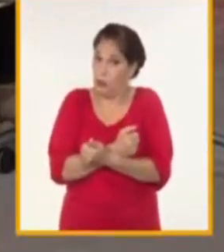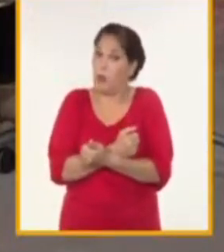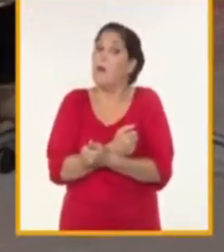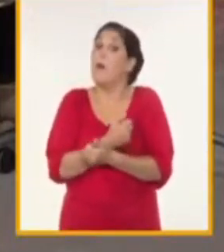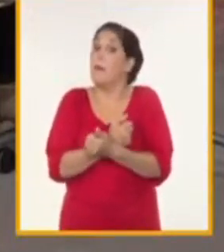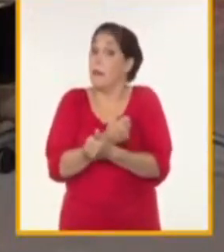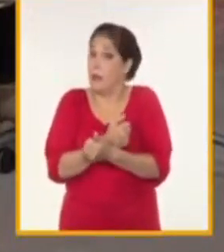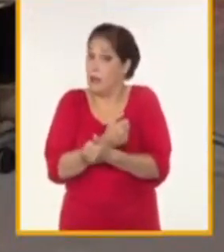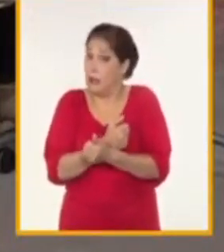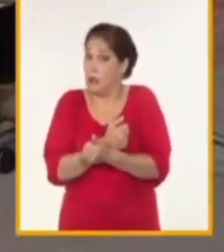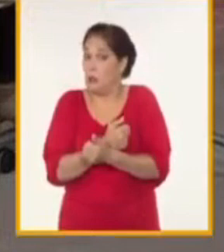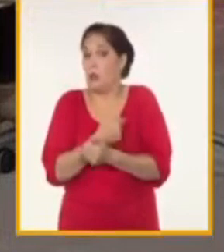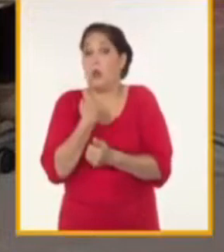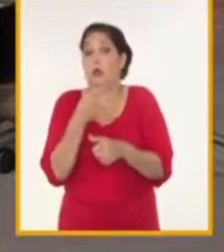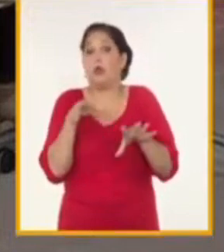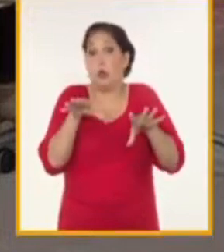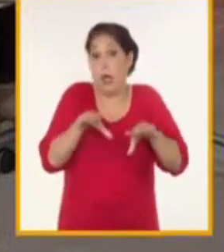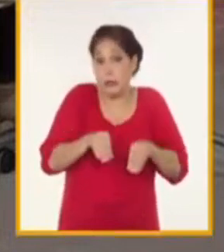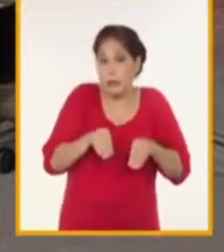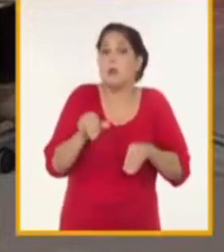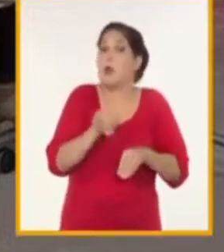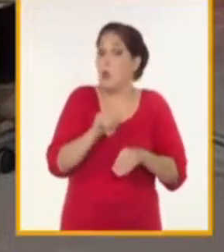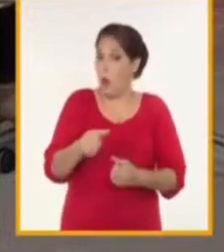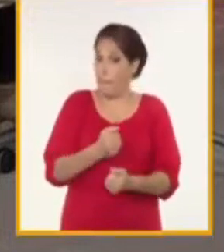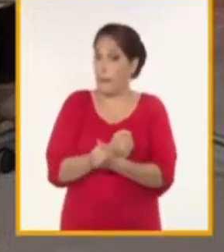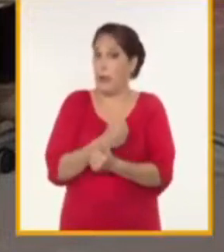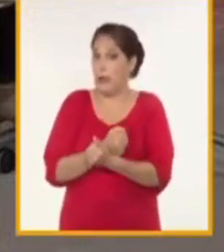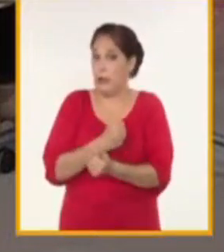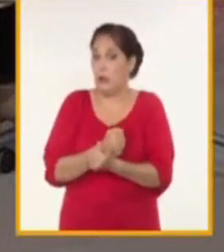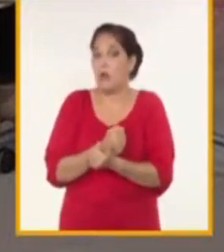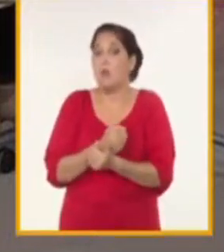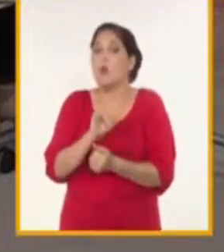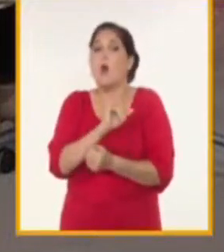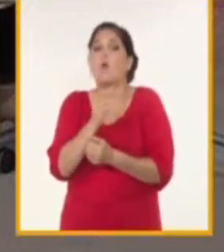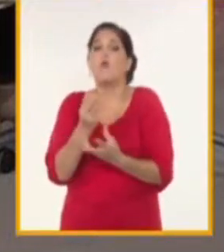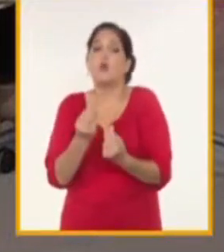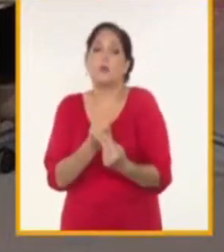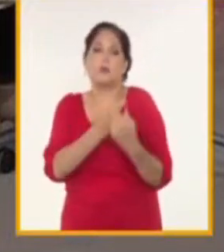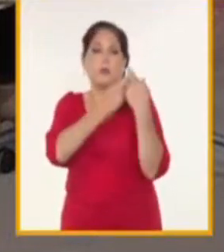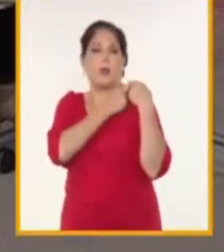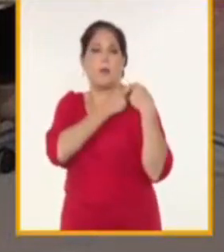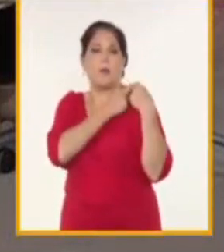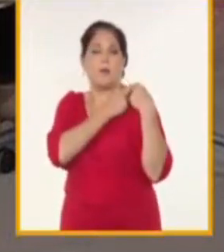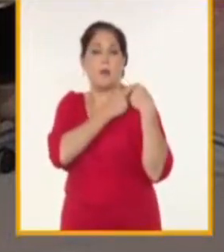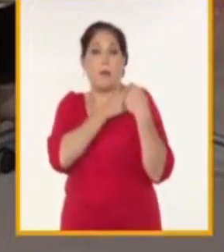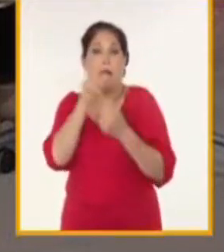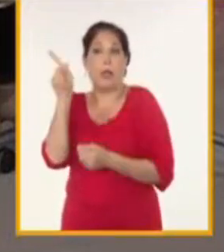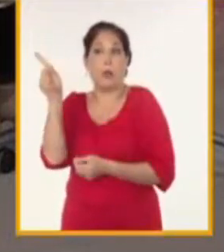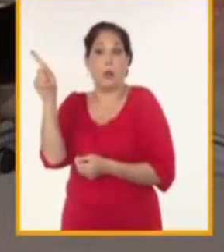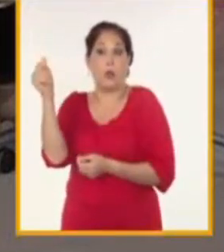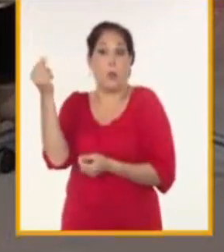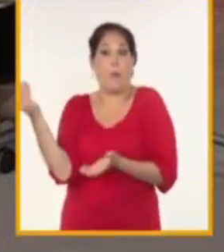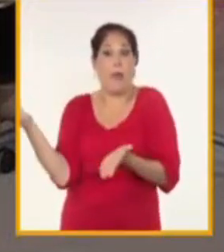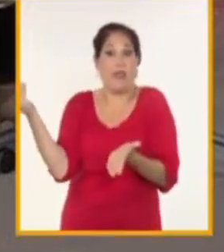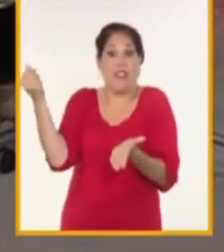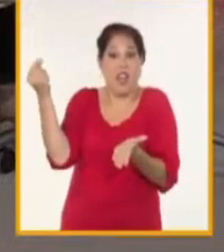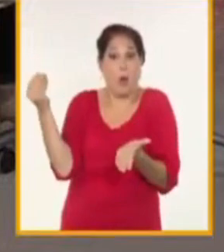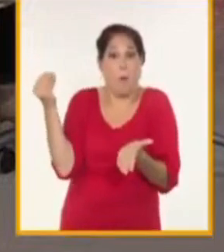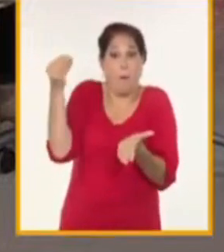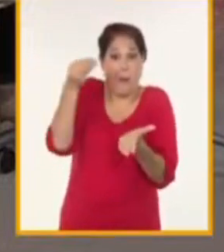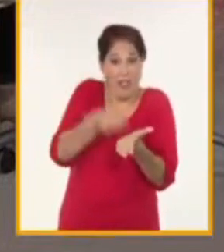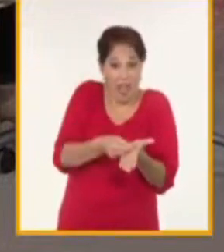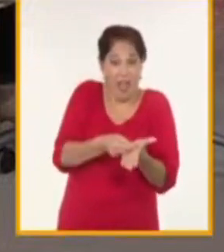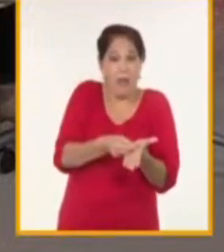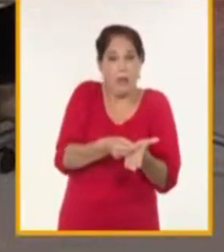y para el país que lo está recibiendo también porque está esperando que eso en lo que se ha puesto la mira pueda tener